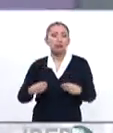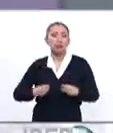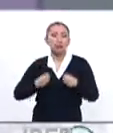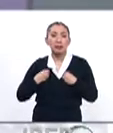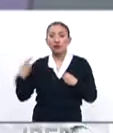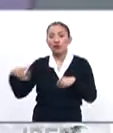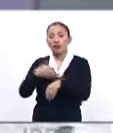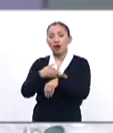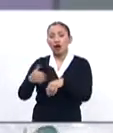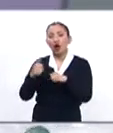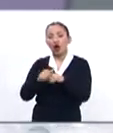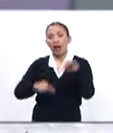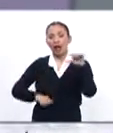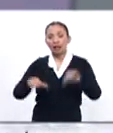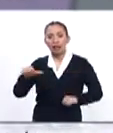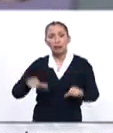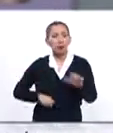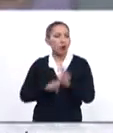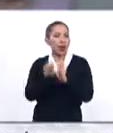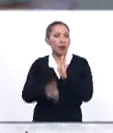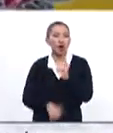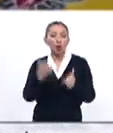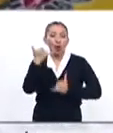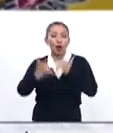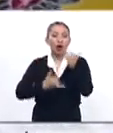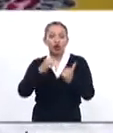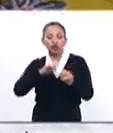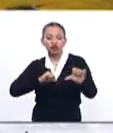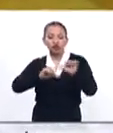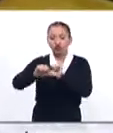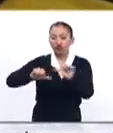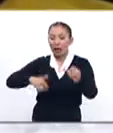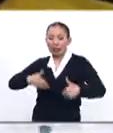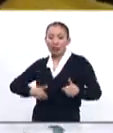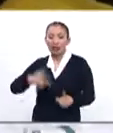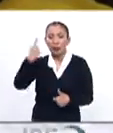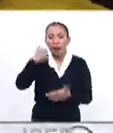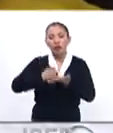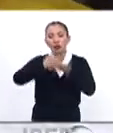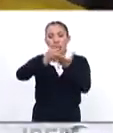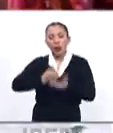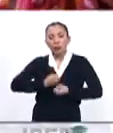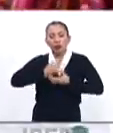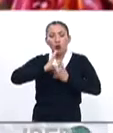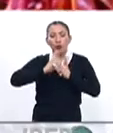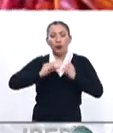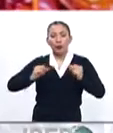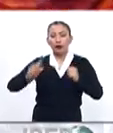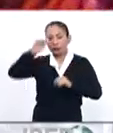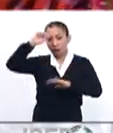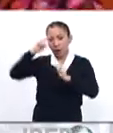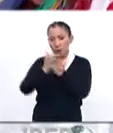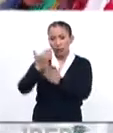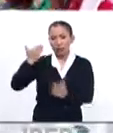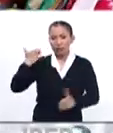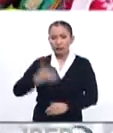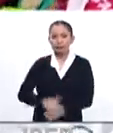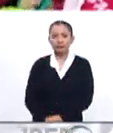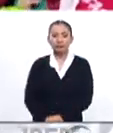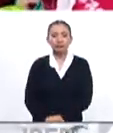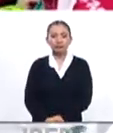sus familias, mediante actividades tales como los juegos de rol y el teatro, para ayudarles a superar el trauma vivido.